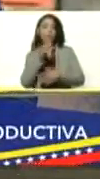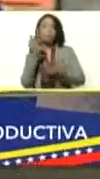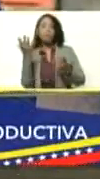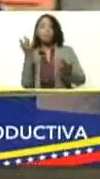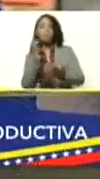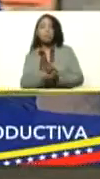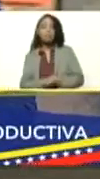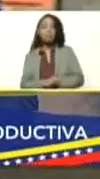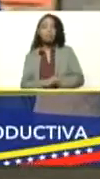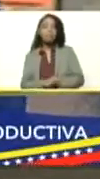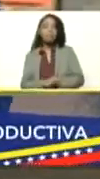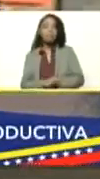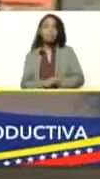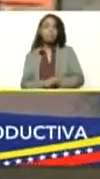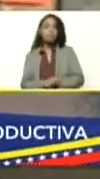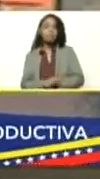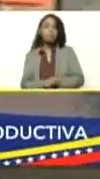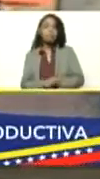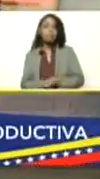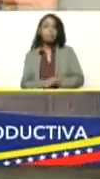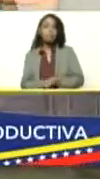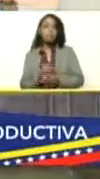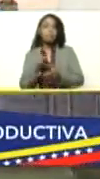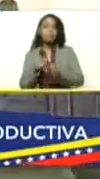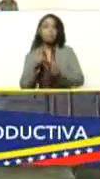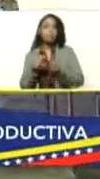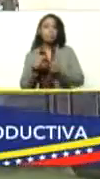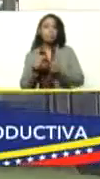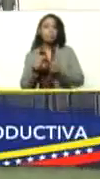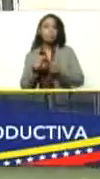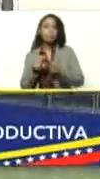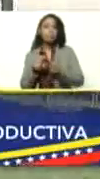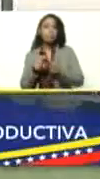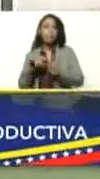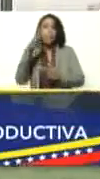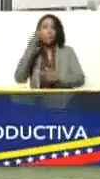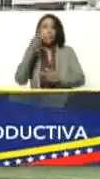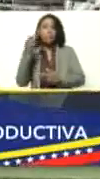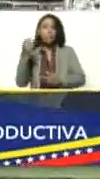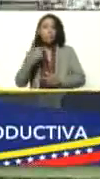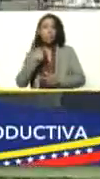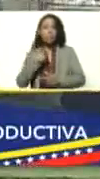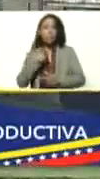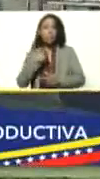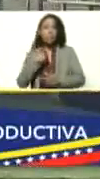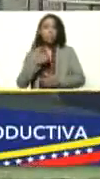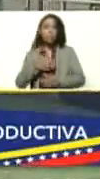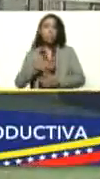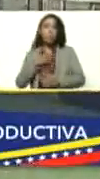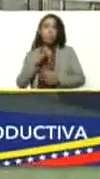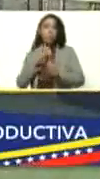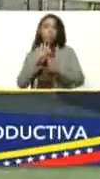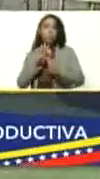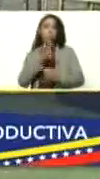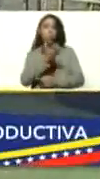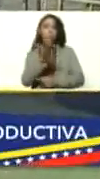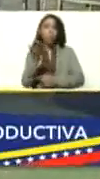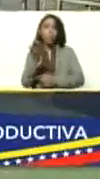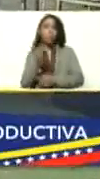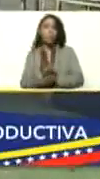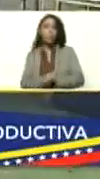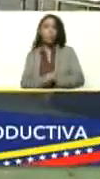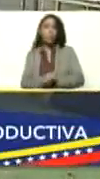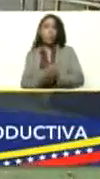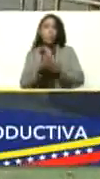Entonces de verdad yo lo que puedo transmitirle a ustedes es